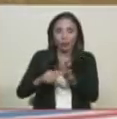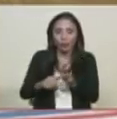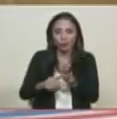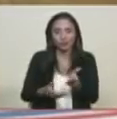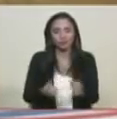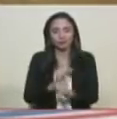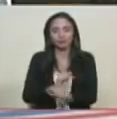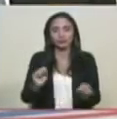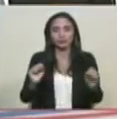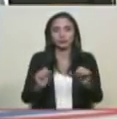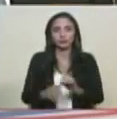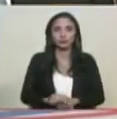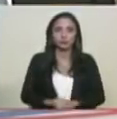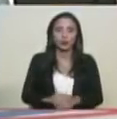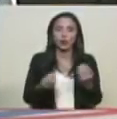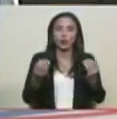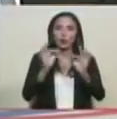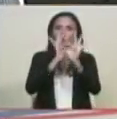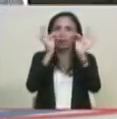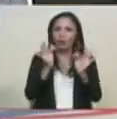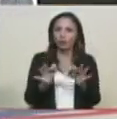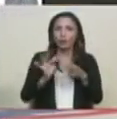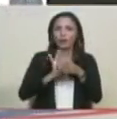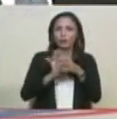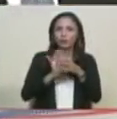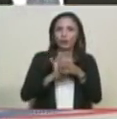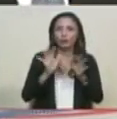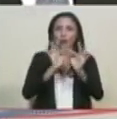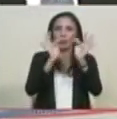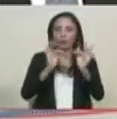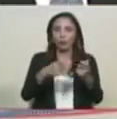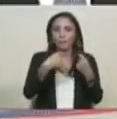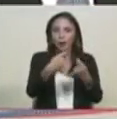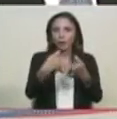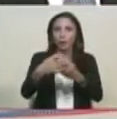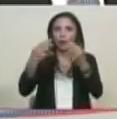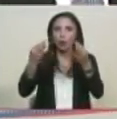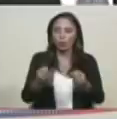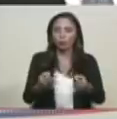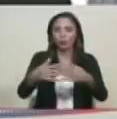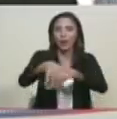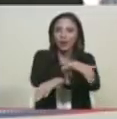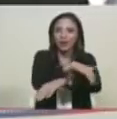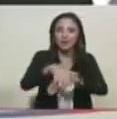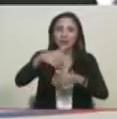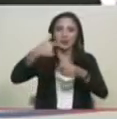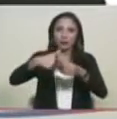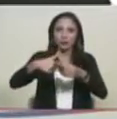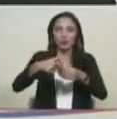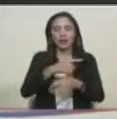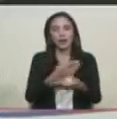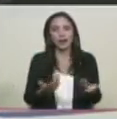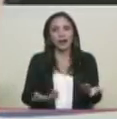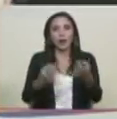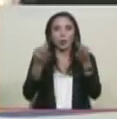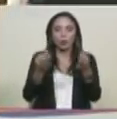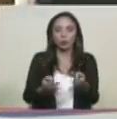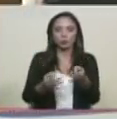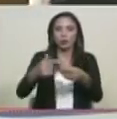Y quiero establecer un mecanismo donde el precio de la gasolina en la calle sea